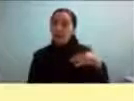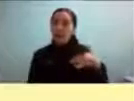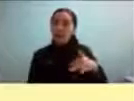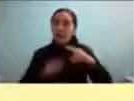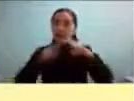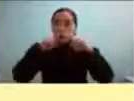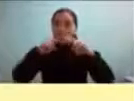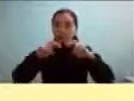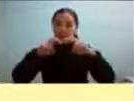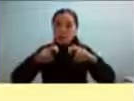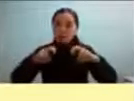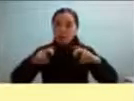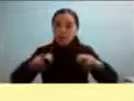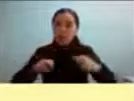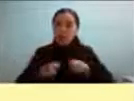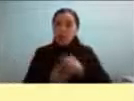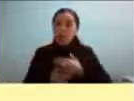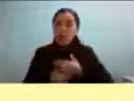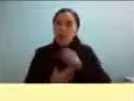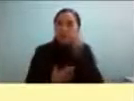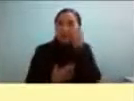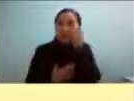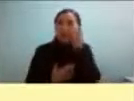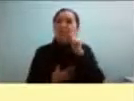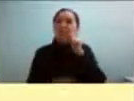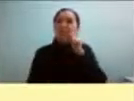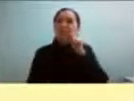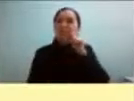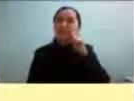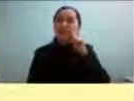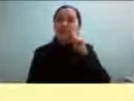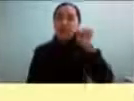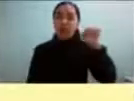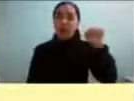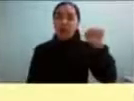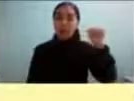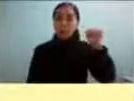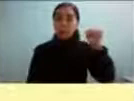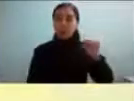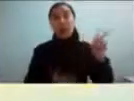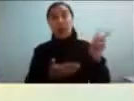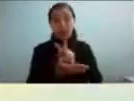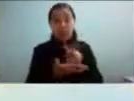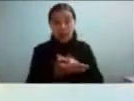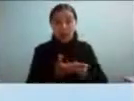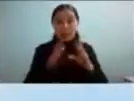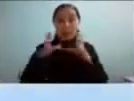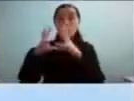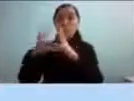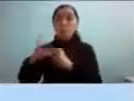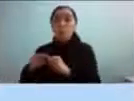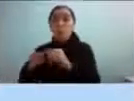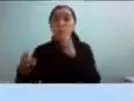quería entender qué era eso de ser autista entonces me puse a leer me puse a buscar grupos y